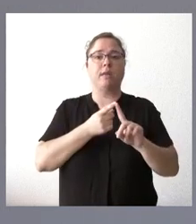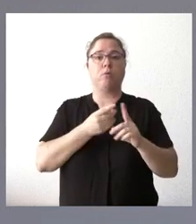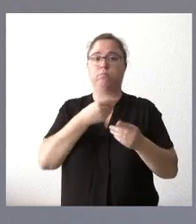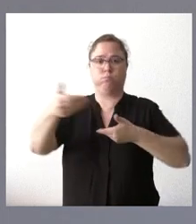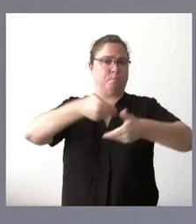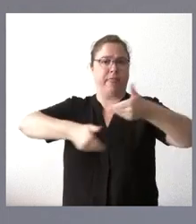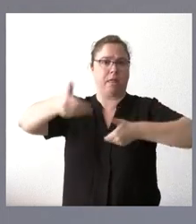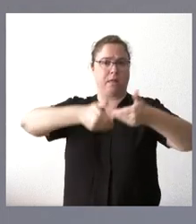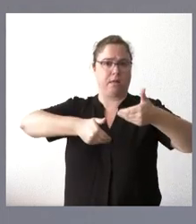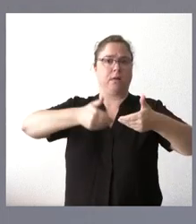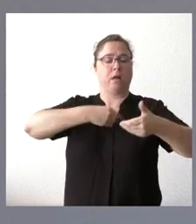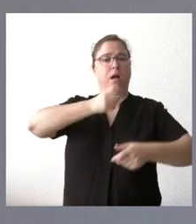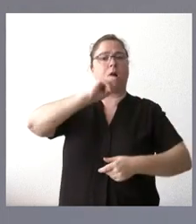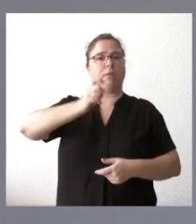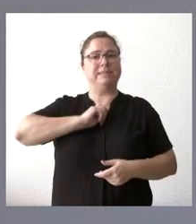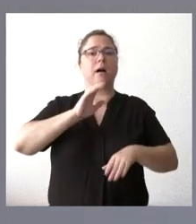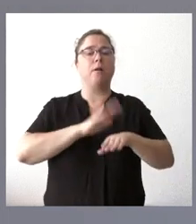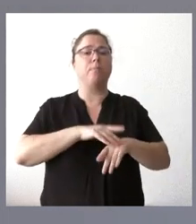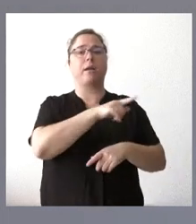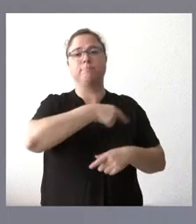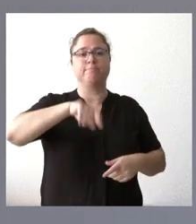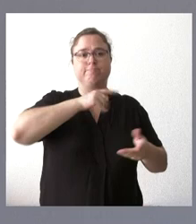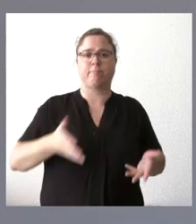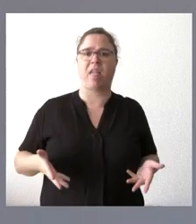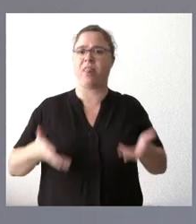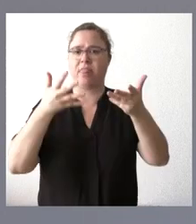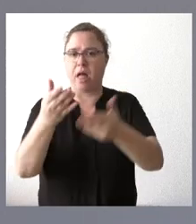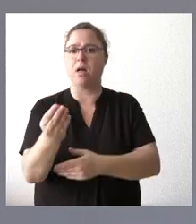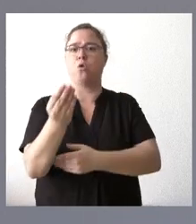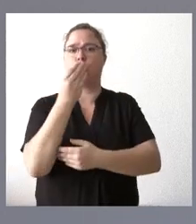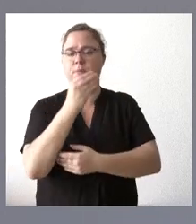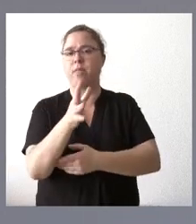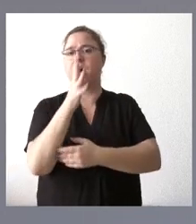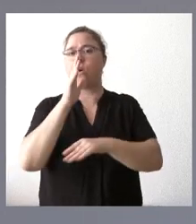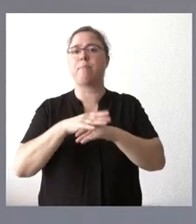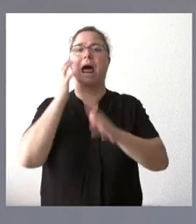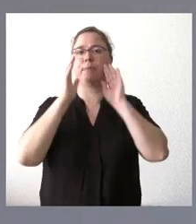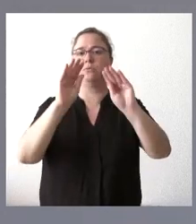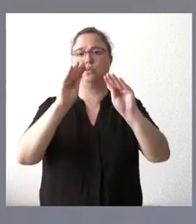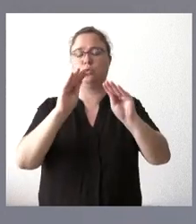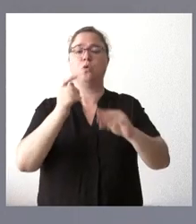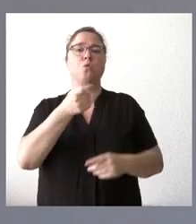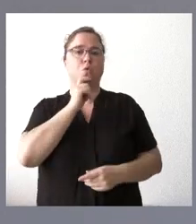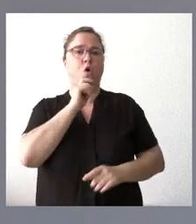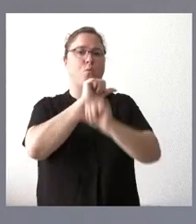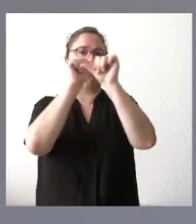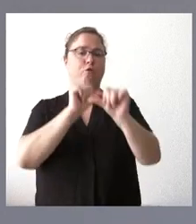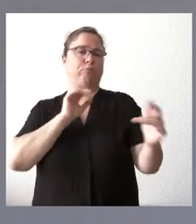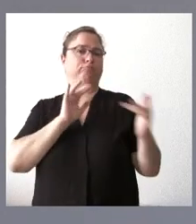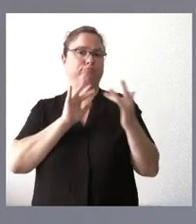soliciten y lo puedan comunicar para que esta pueda ser aportada, tanto la comunicación de